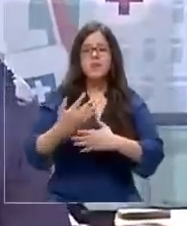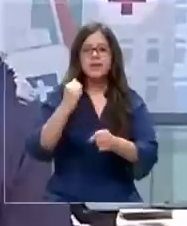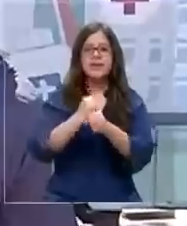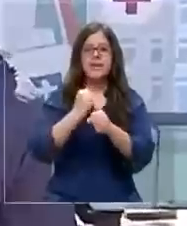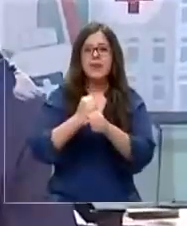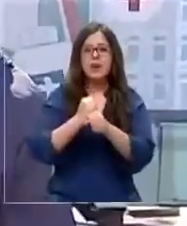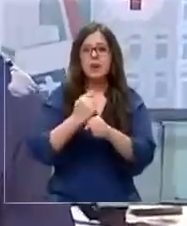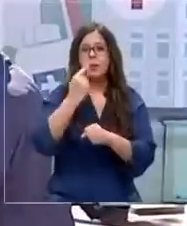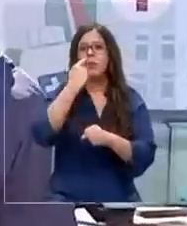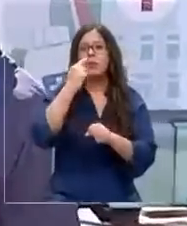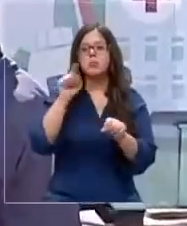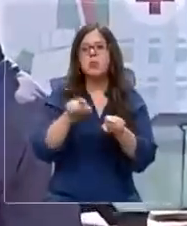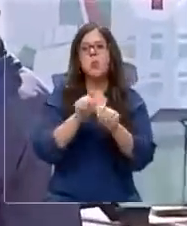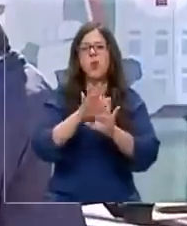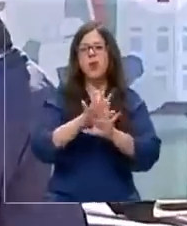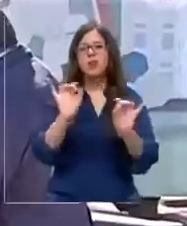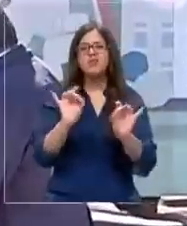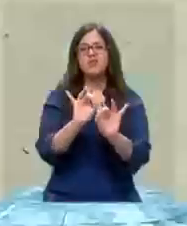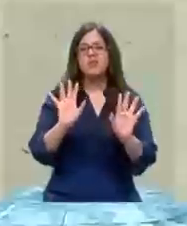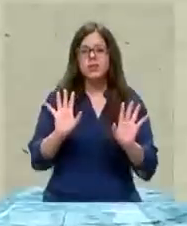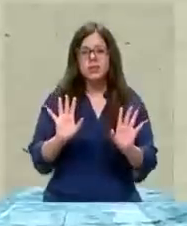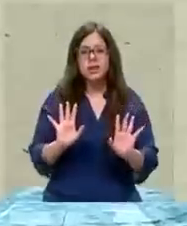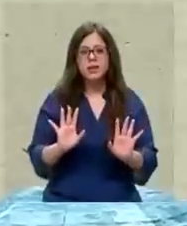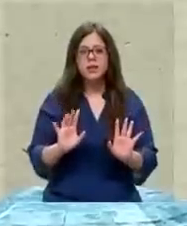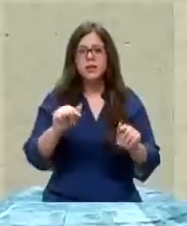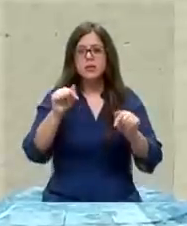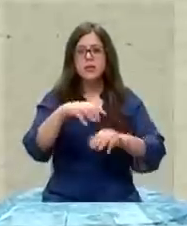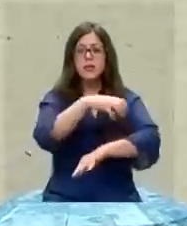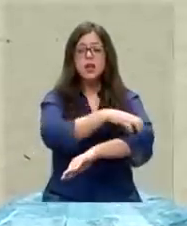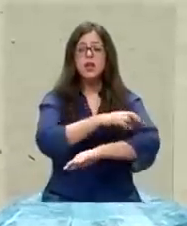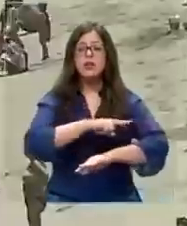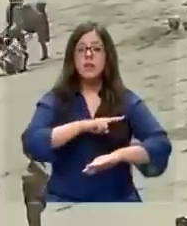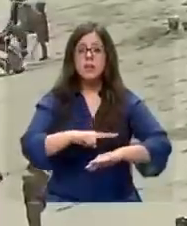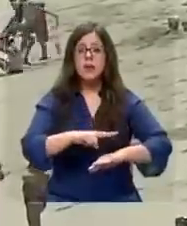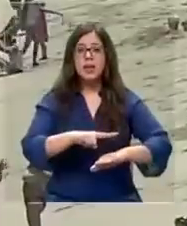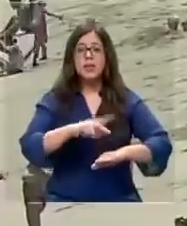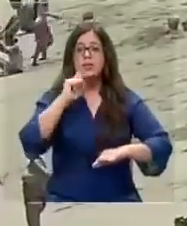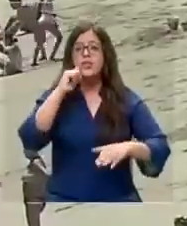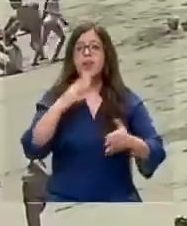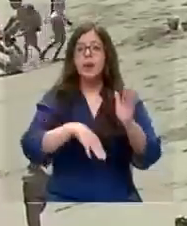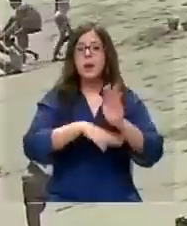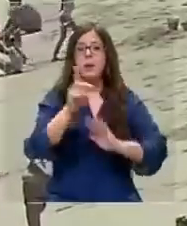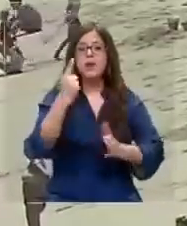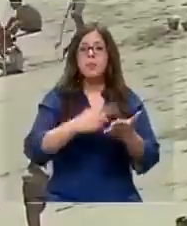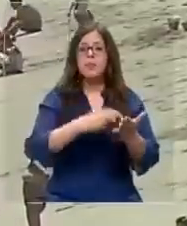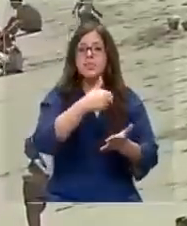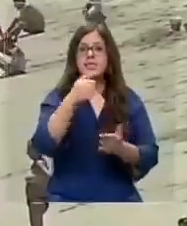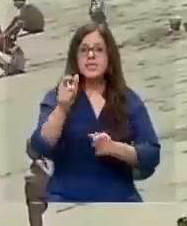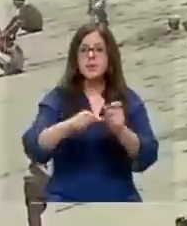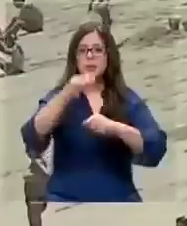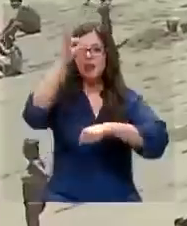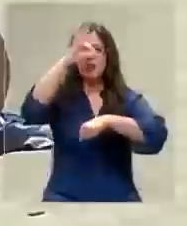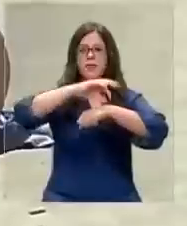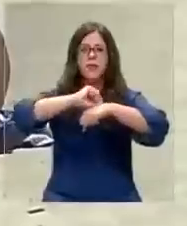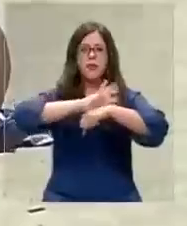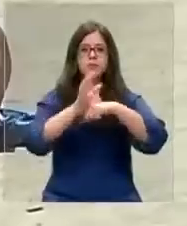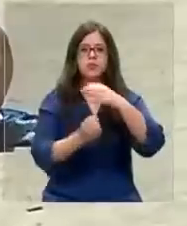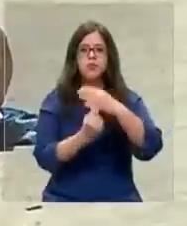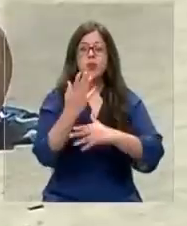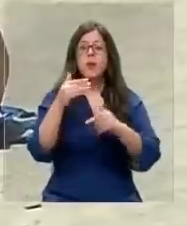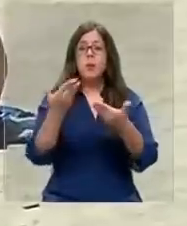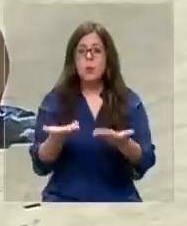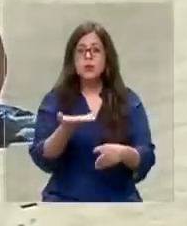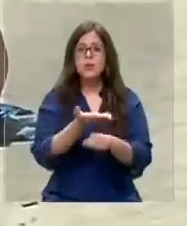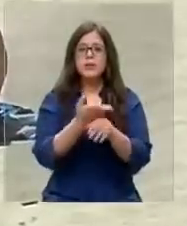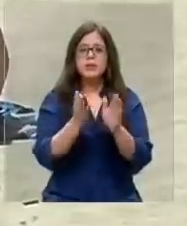Entonces por preventivo, es más preventivo. Solo en la región de Valparaíso fueron confirmados más de 1.600 casos. De ahí, hay que el